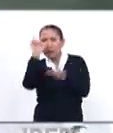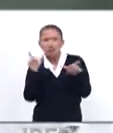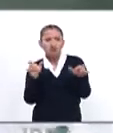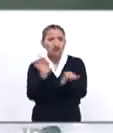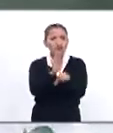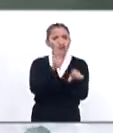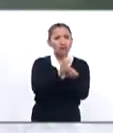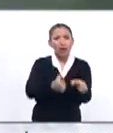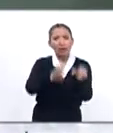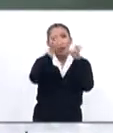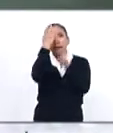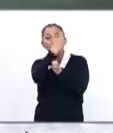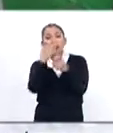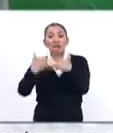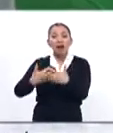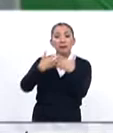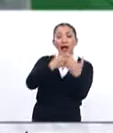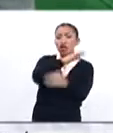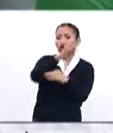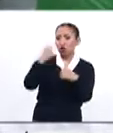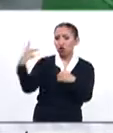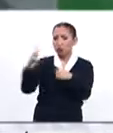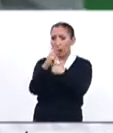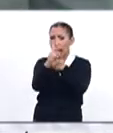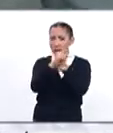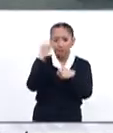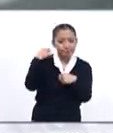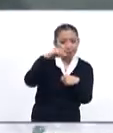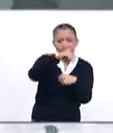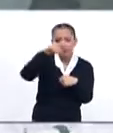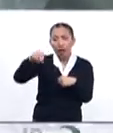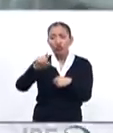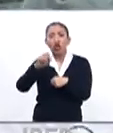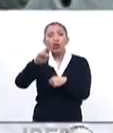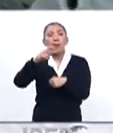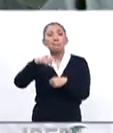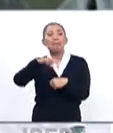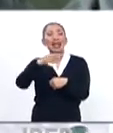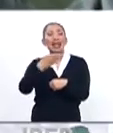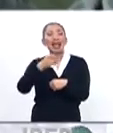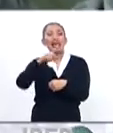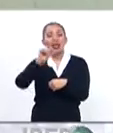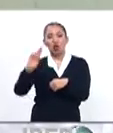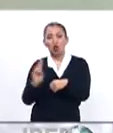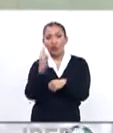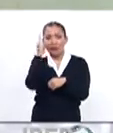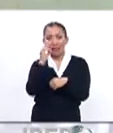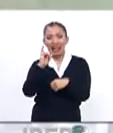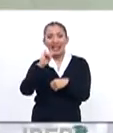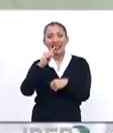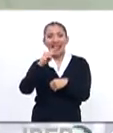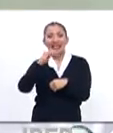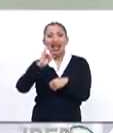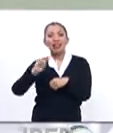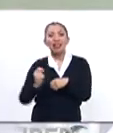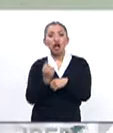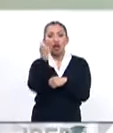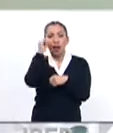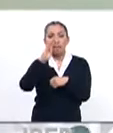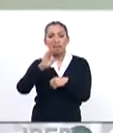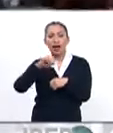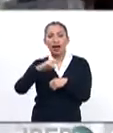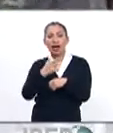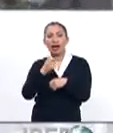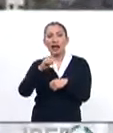seguridad inspeccionan las fábricas por todo el país. Doctor Mehedi Ansari, de la Universidad de Ingeniería y Tecnología de